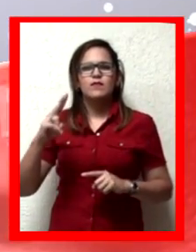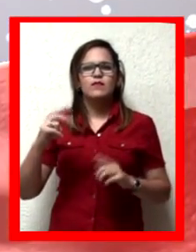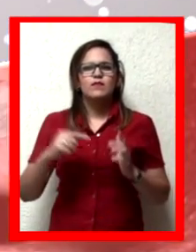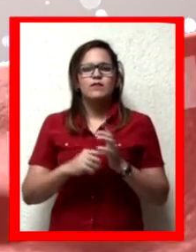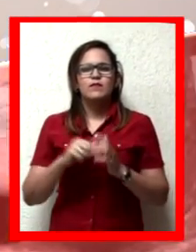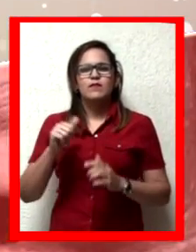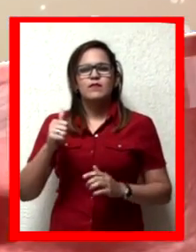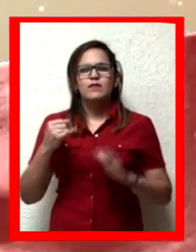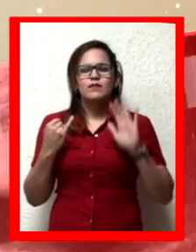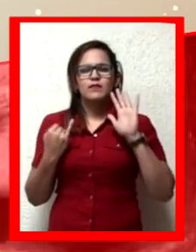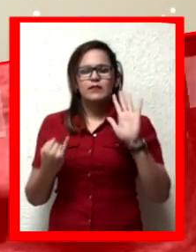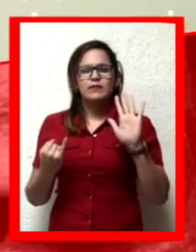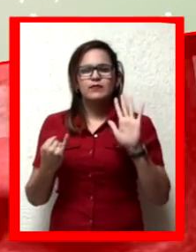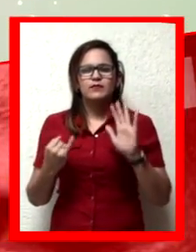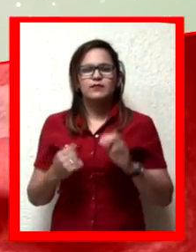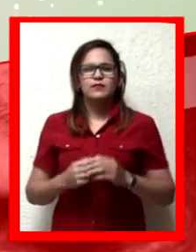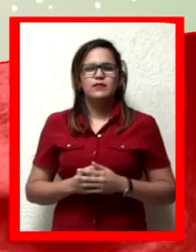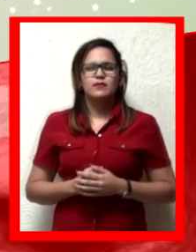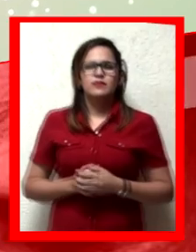y Cuenta 2016